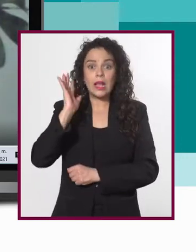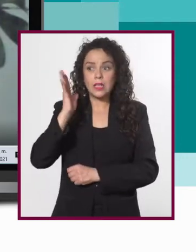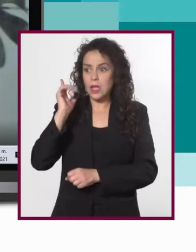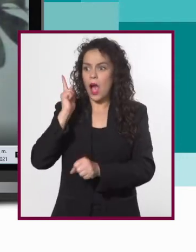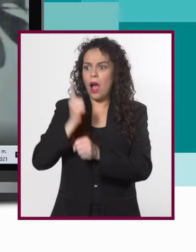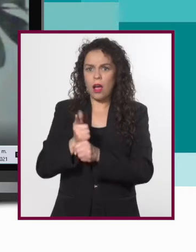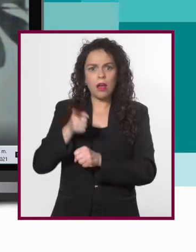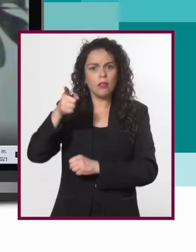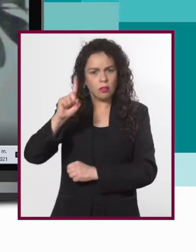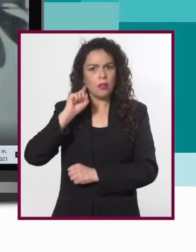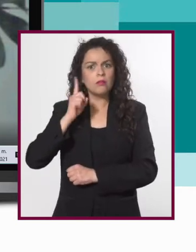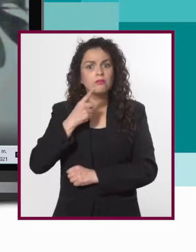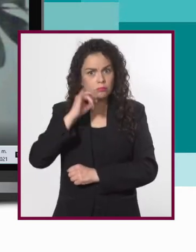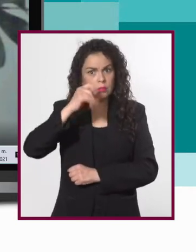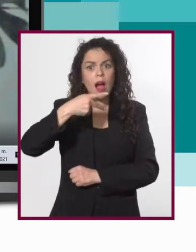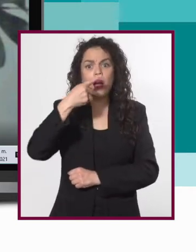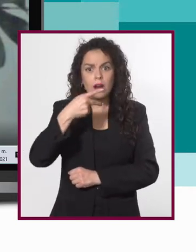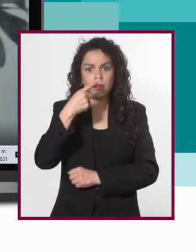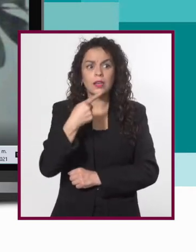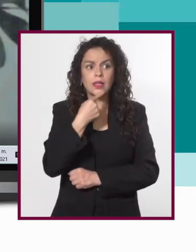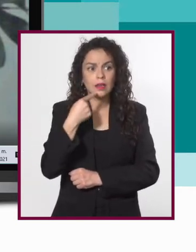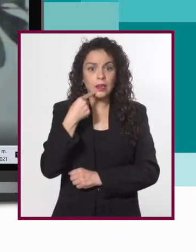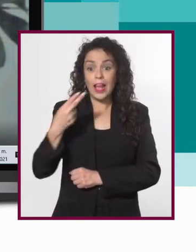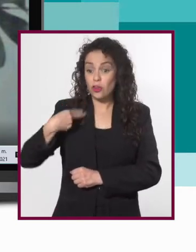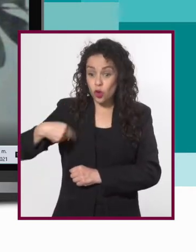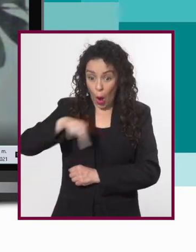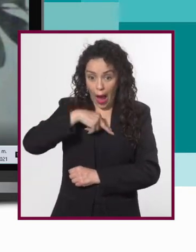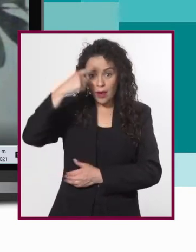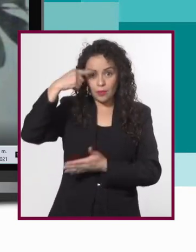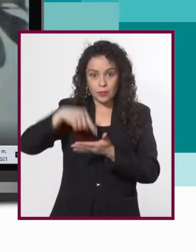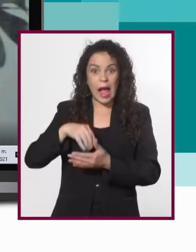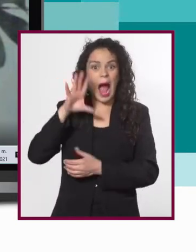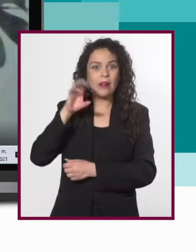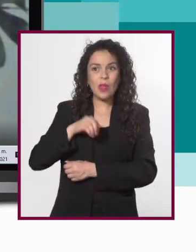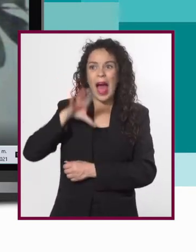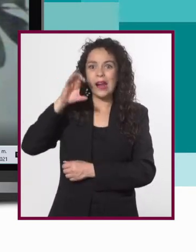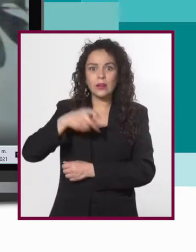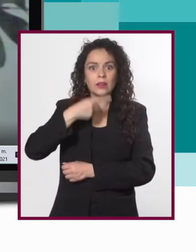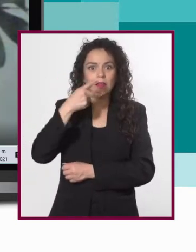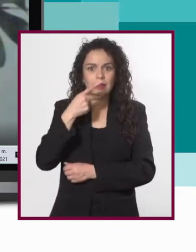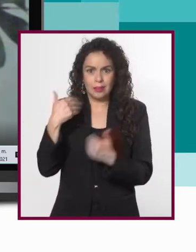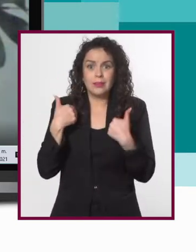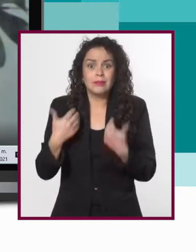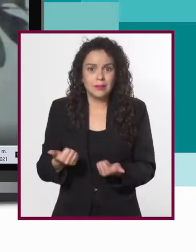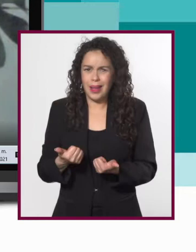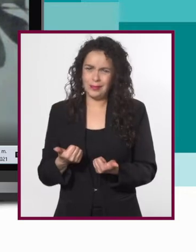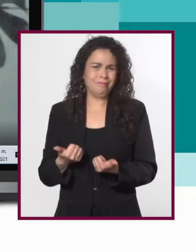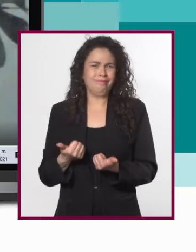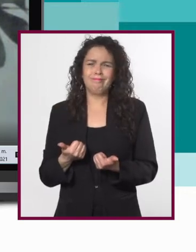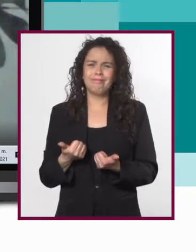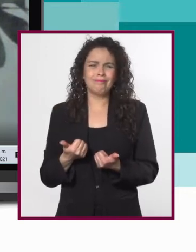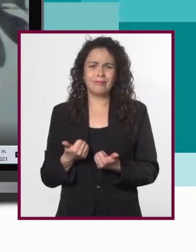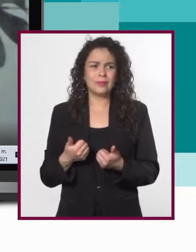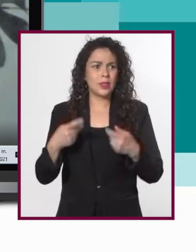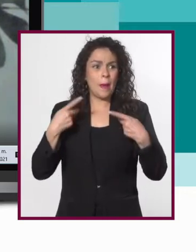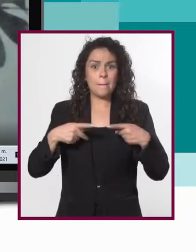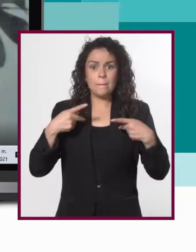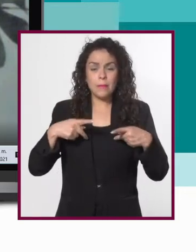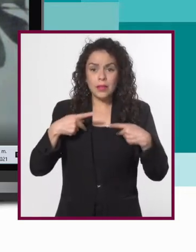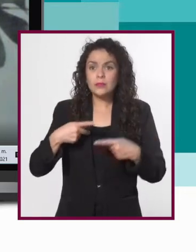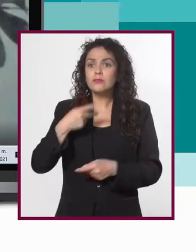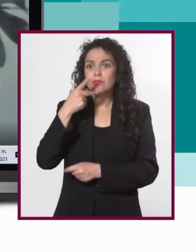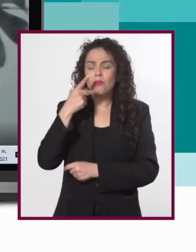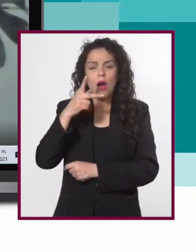enterado que hacen lectura labiofacial y creemos que así van a entender. Y no, hay